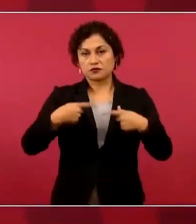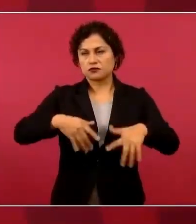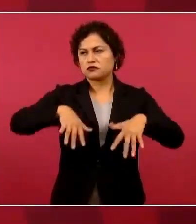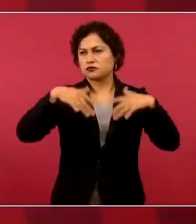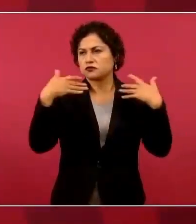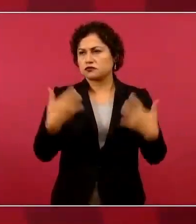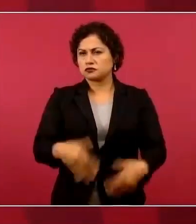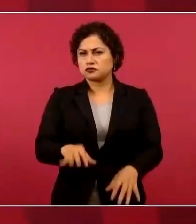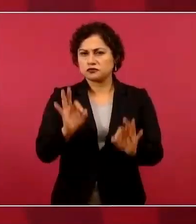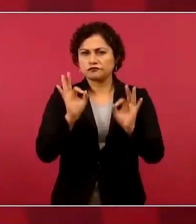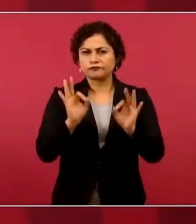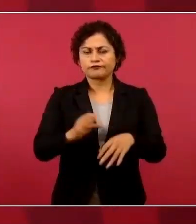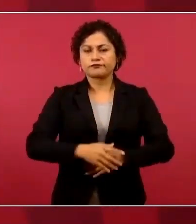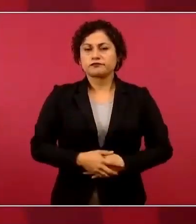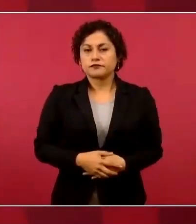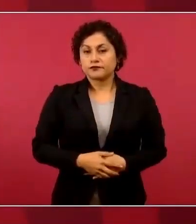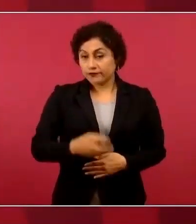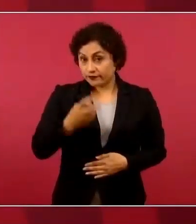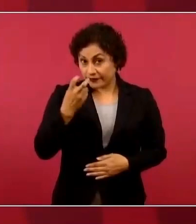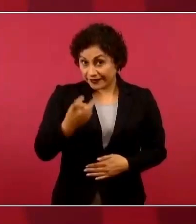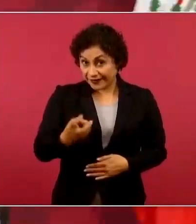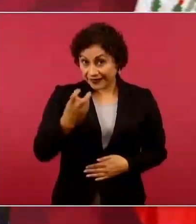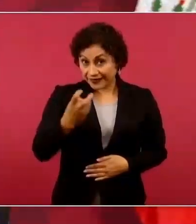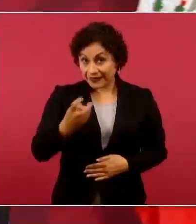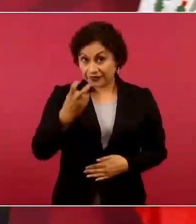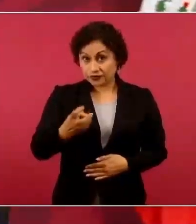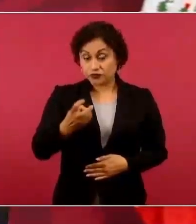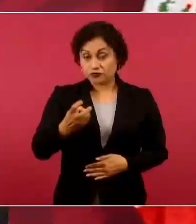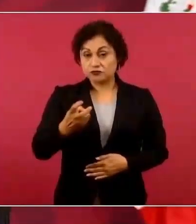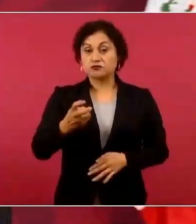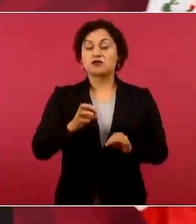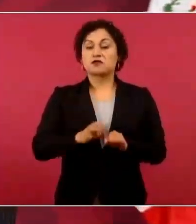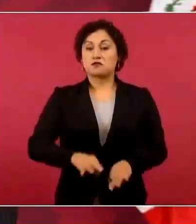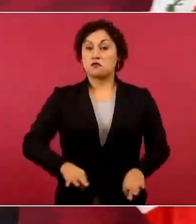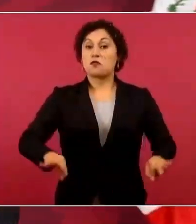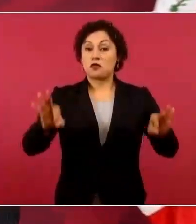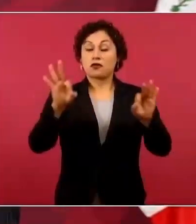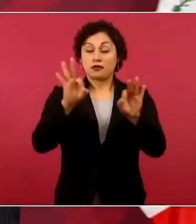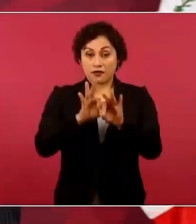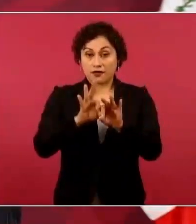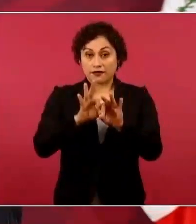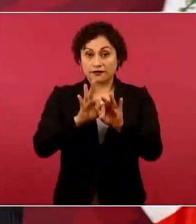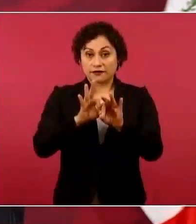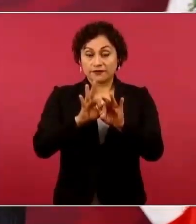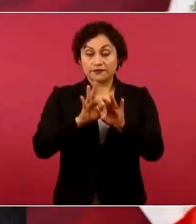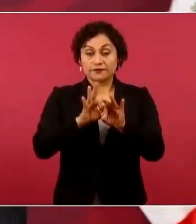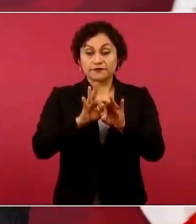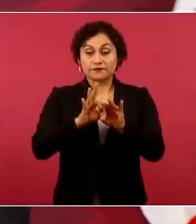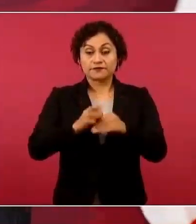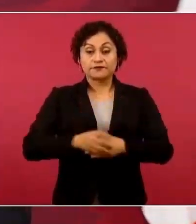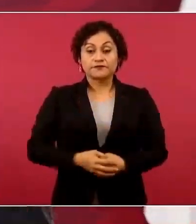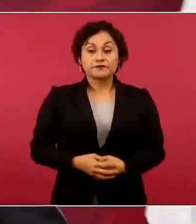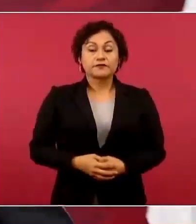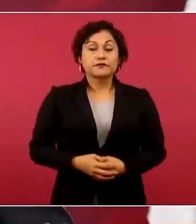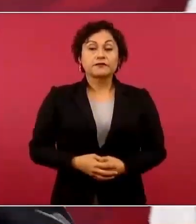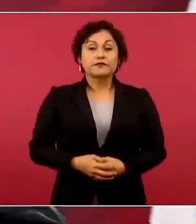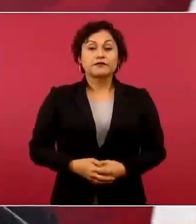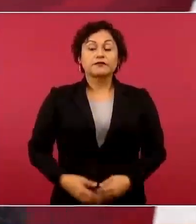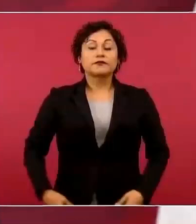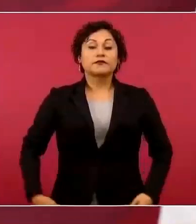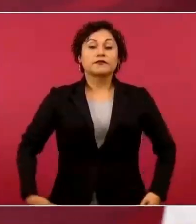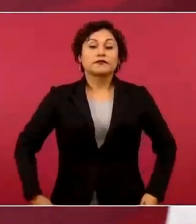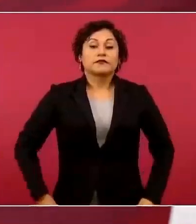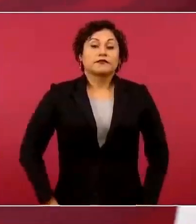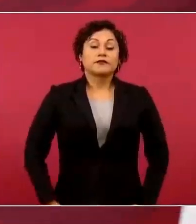debe de servir también para que se